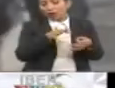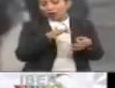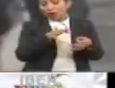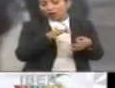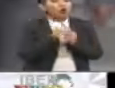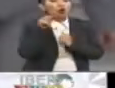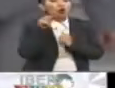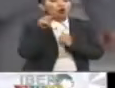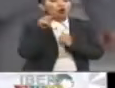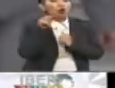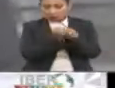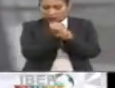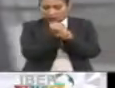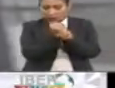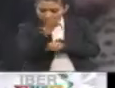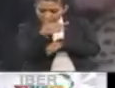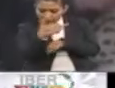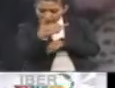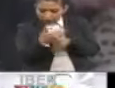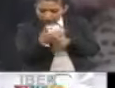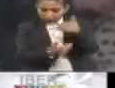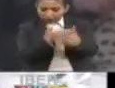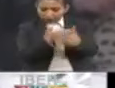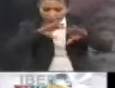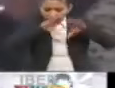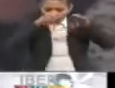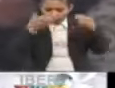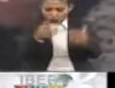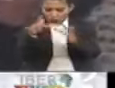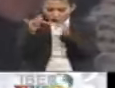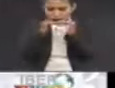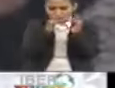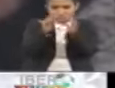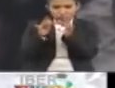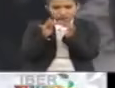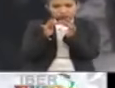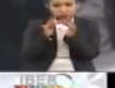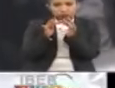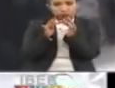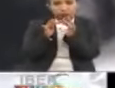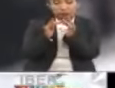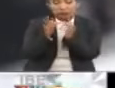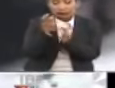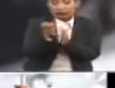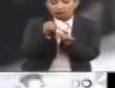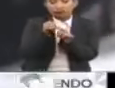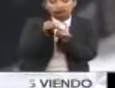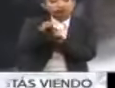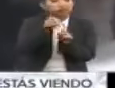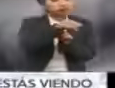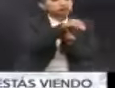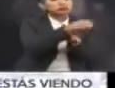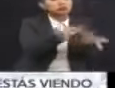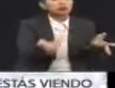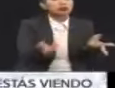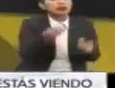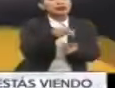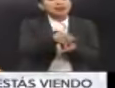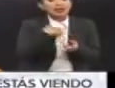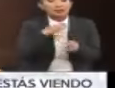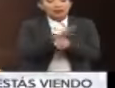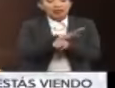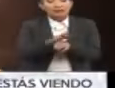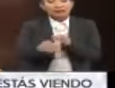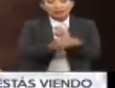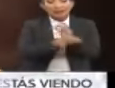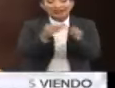a través del estudio del proceso de globalización y su efecto en el bienestar